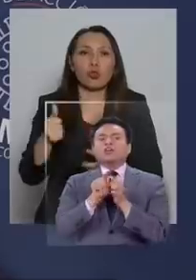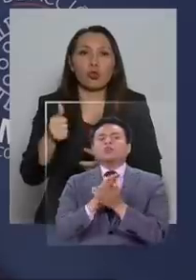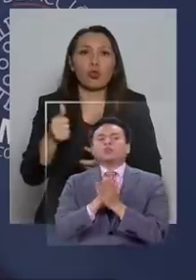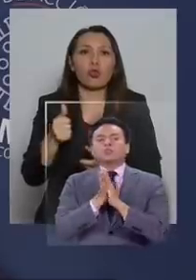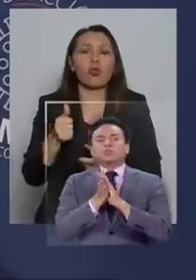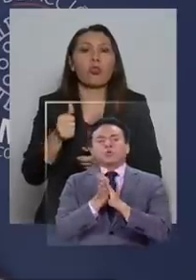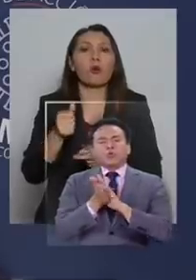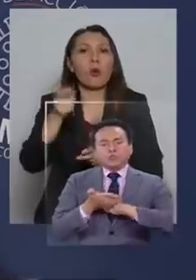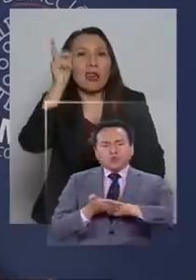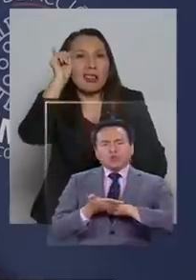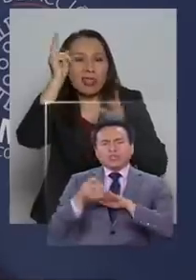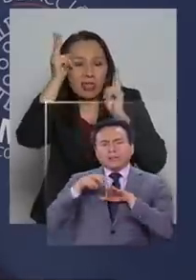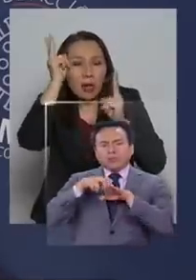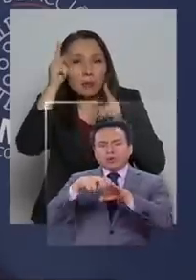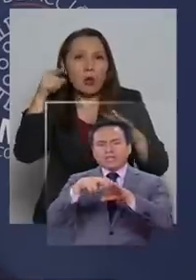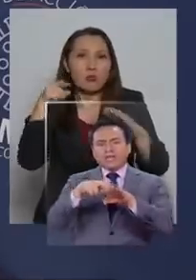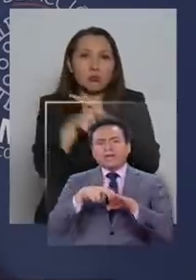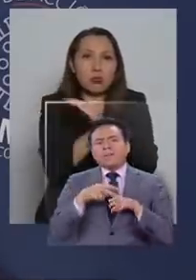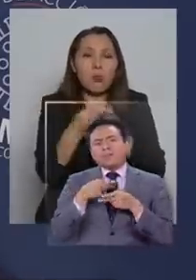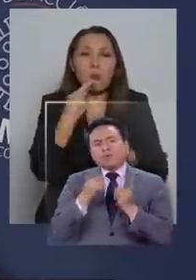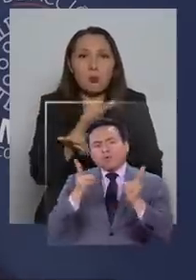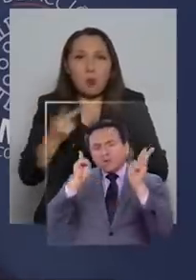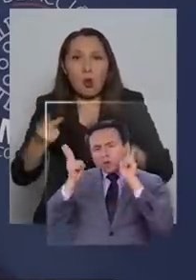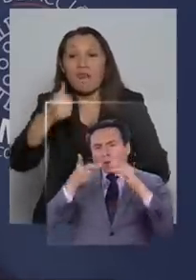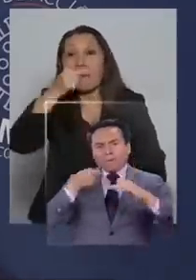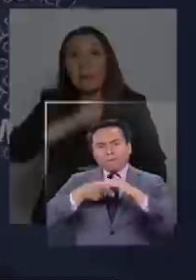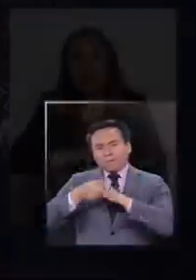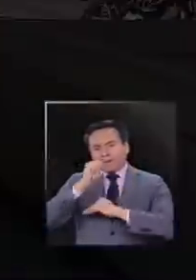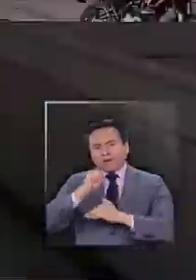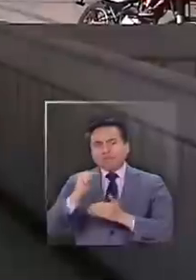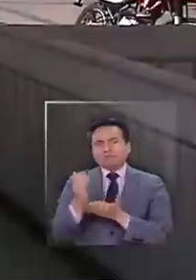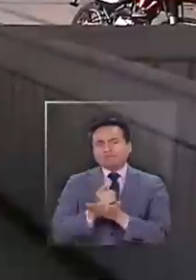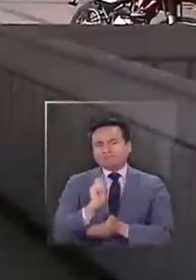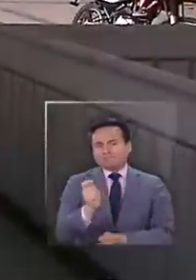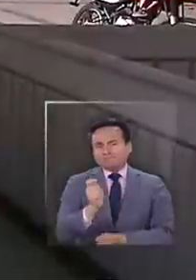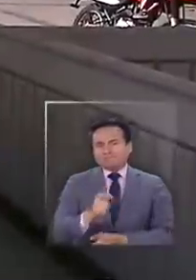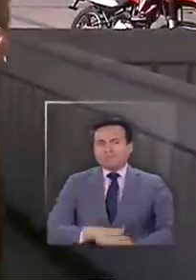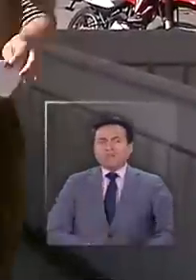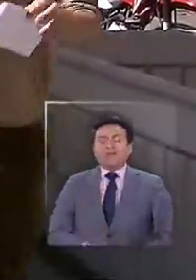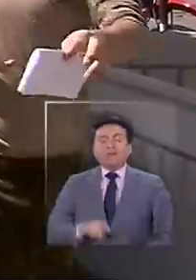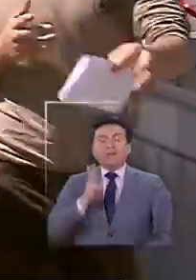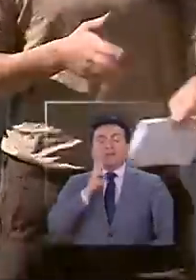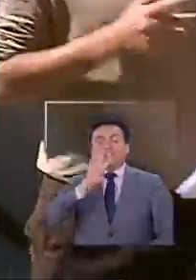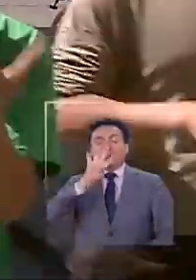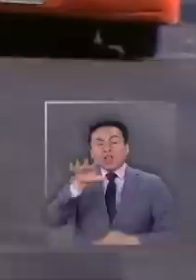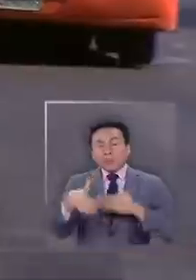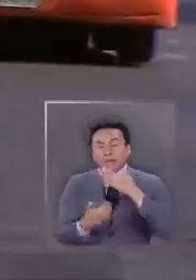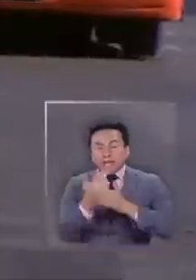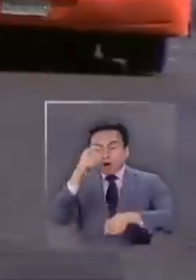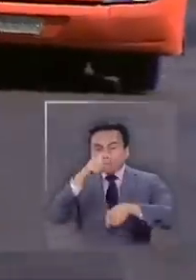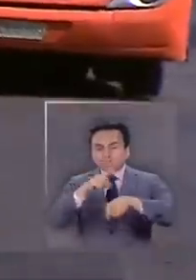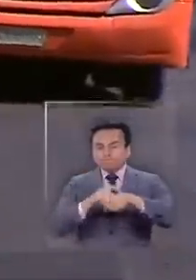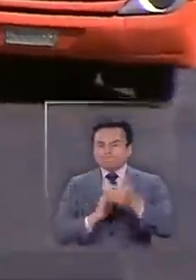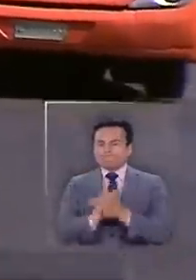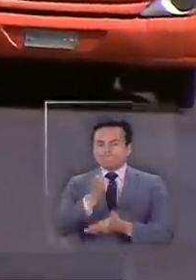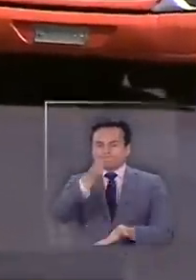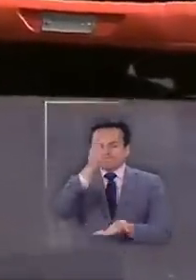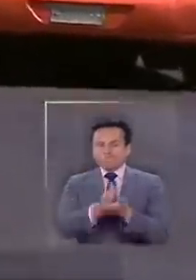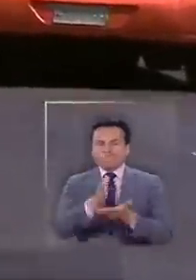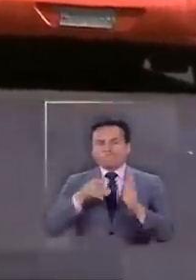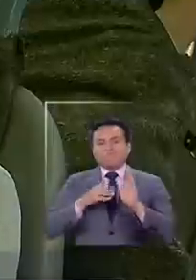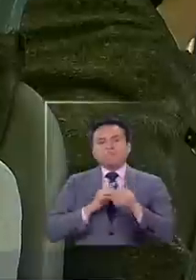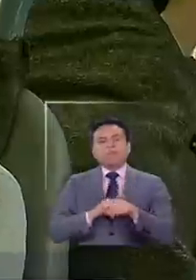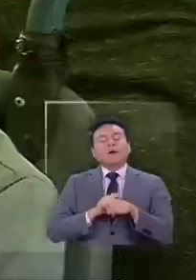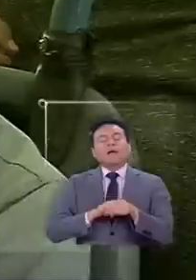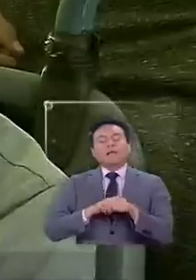transporte público y privado que sea remunerado. El miércoles a las 5 de la mañana entrará en vigencia la medida en